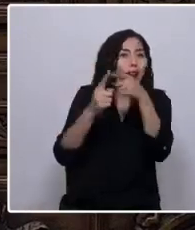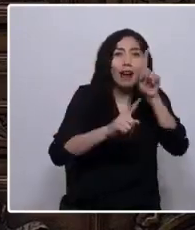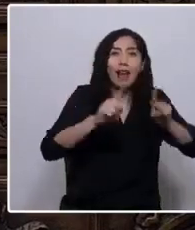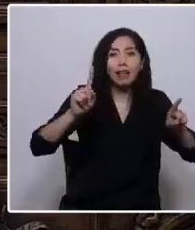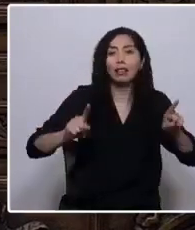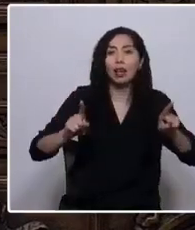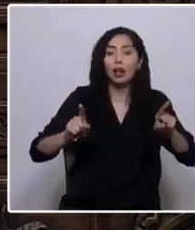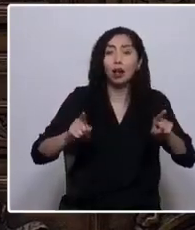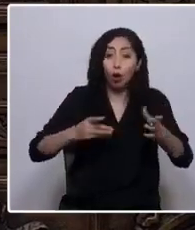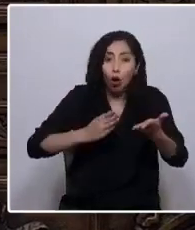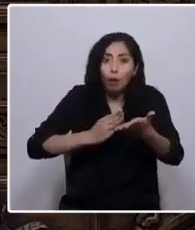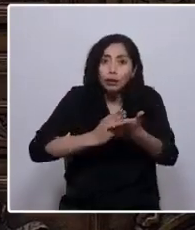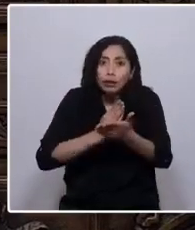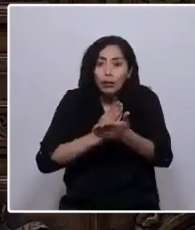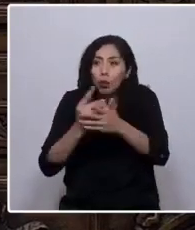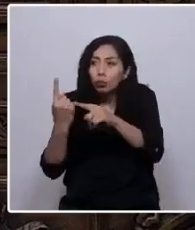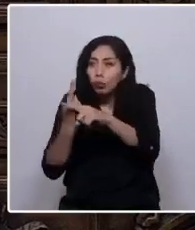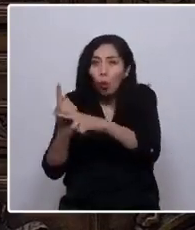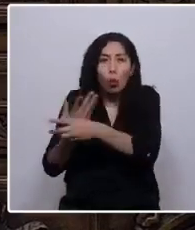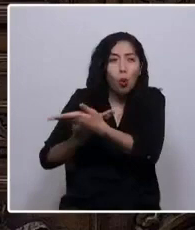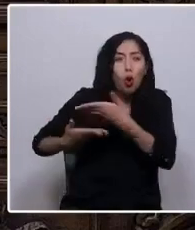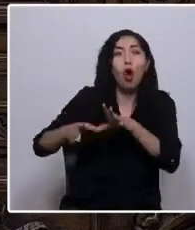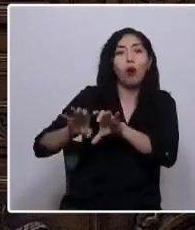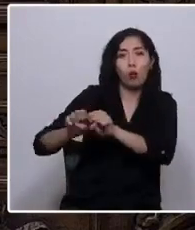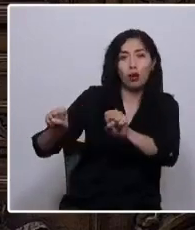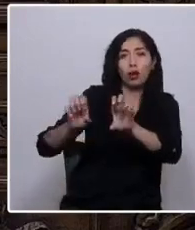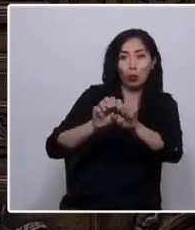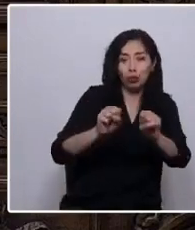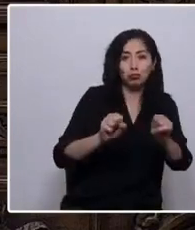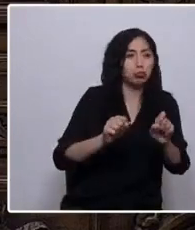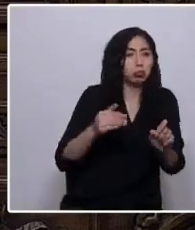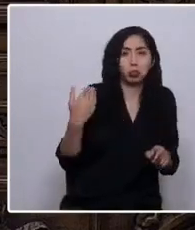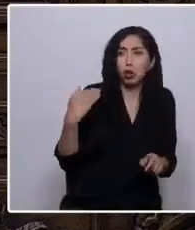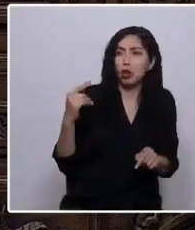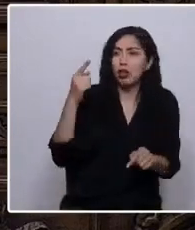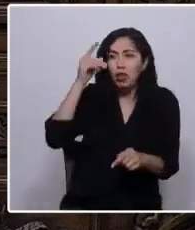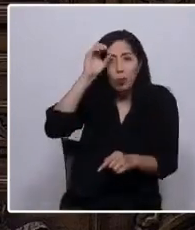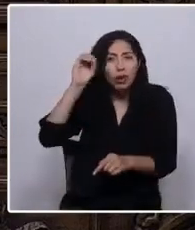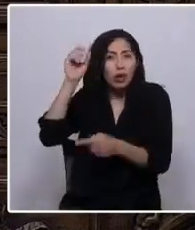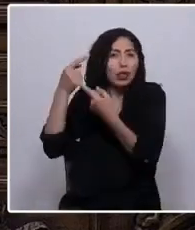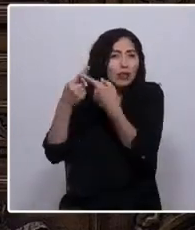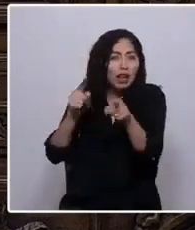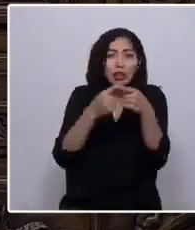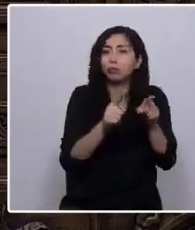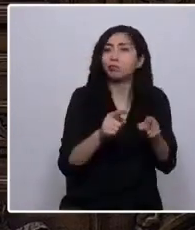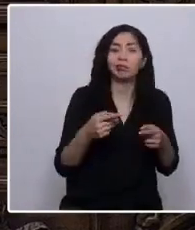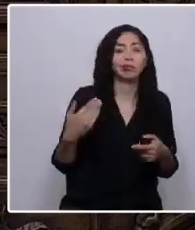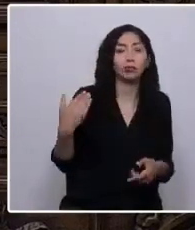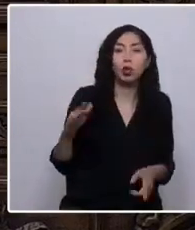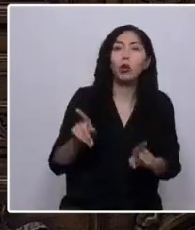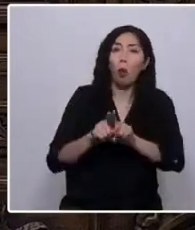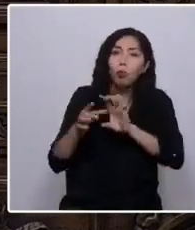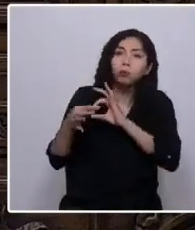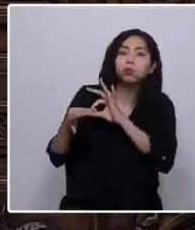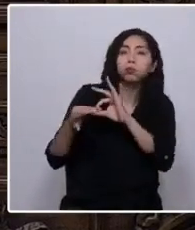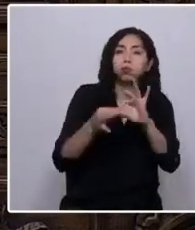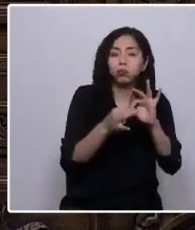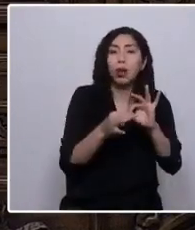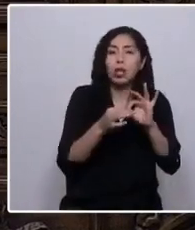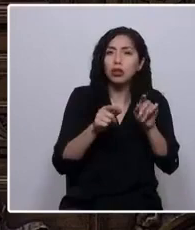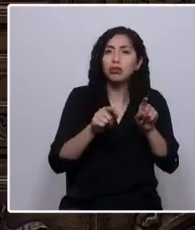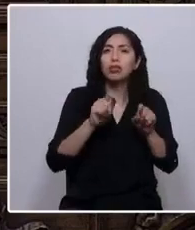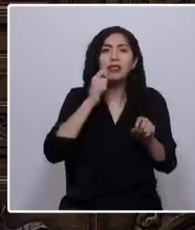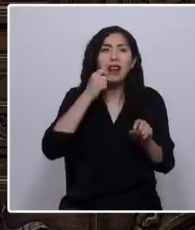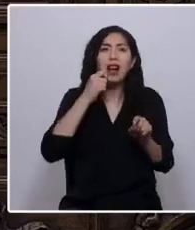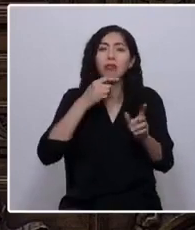consensuar desde nuestras diferencias, desde nuestras legítimas diferencias, una proyección común de democracia y